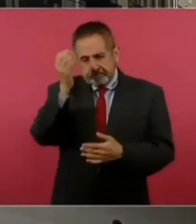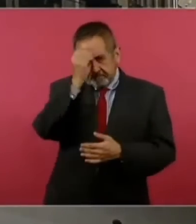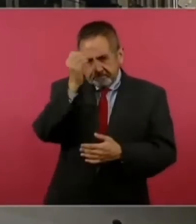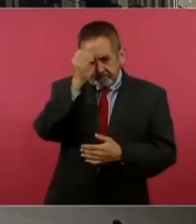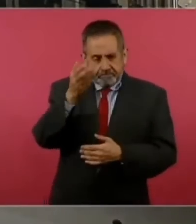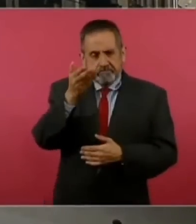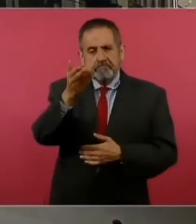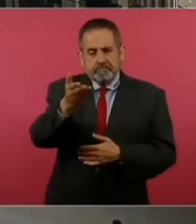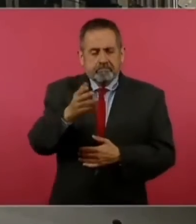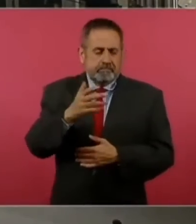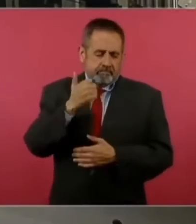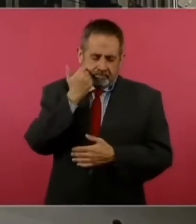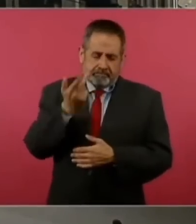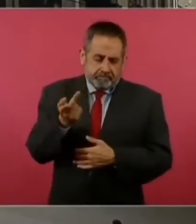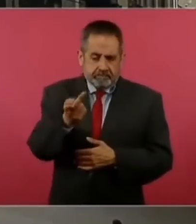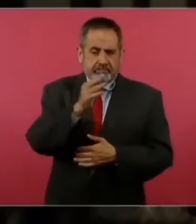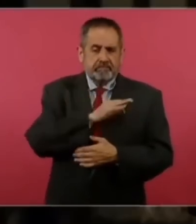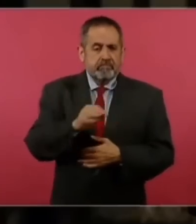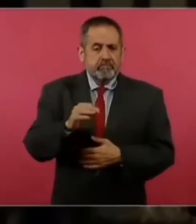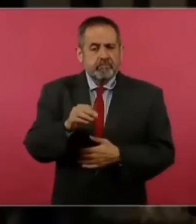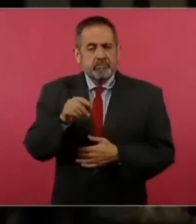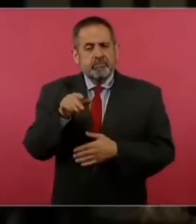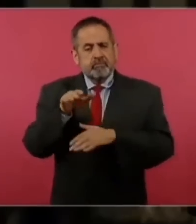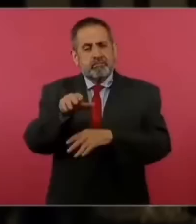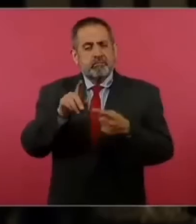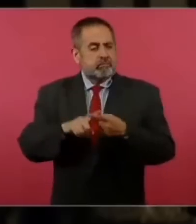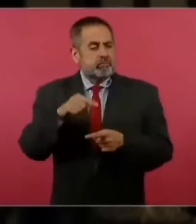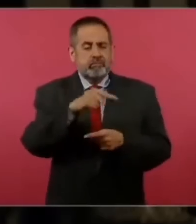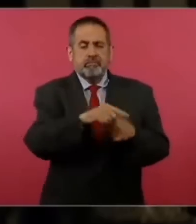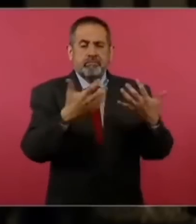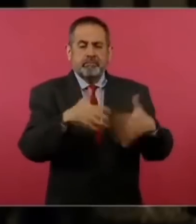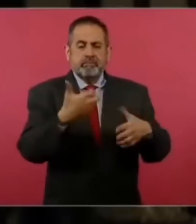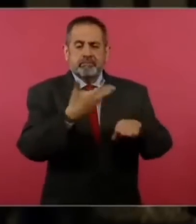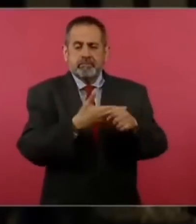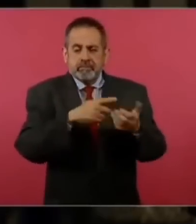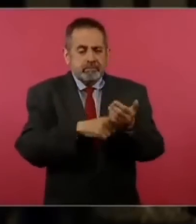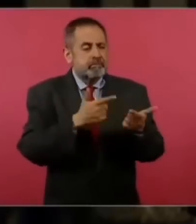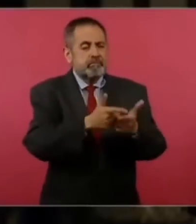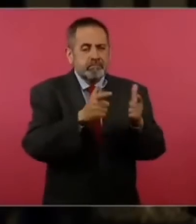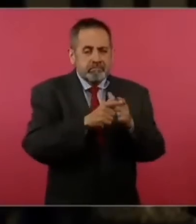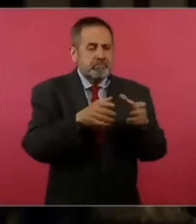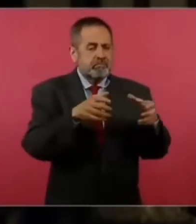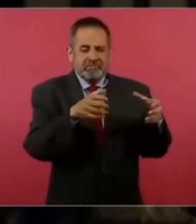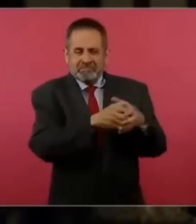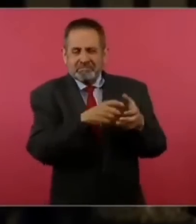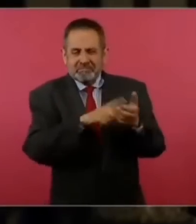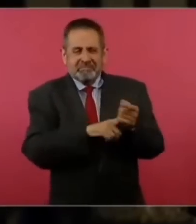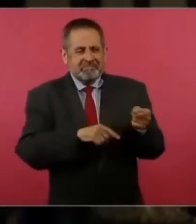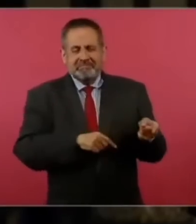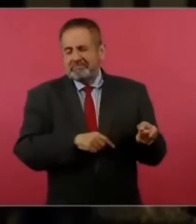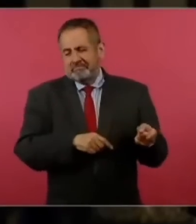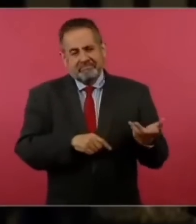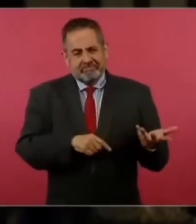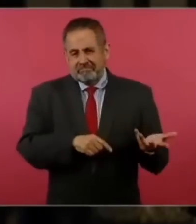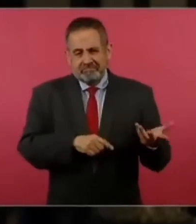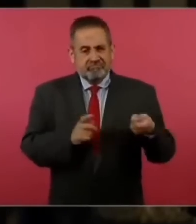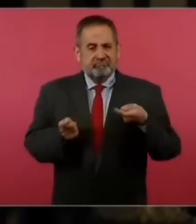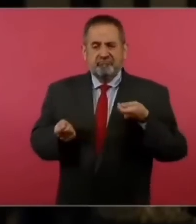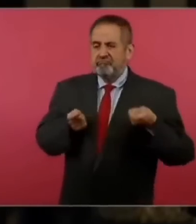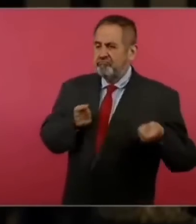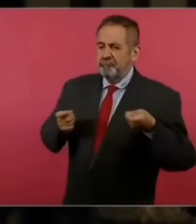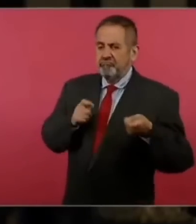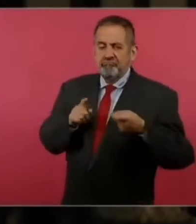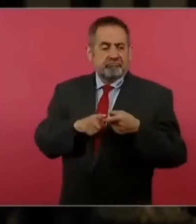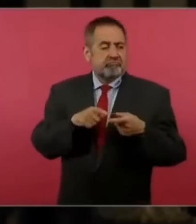opinión y se va a preguntarle acerca de estas empresas o grupos bloques bloques que controlan